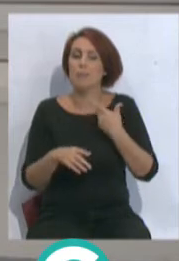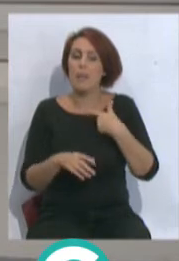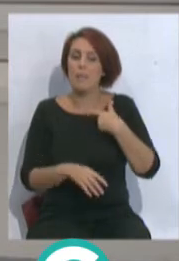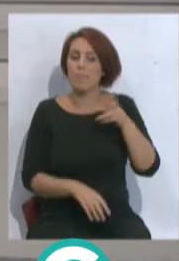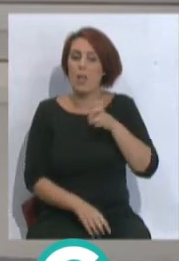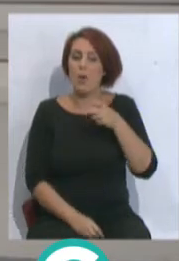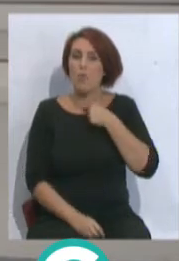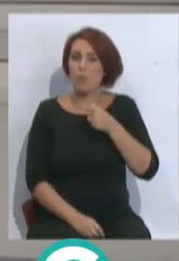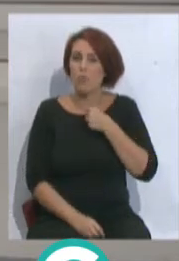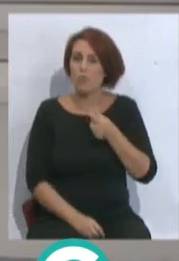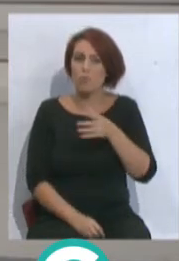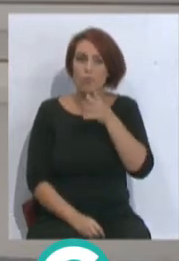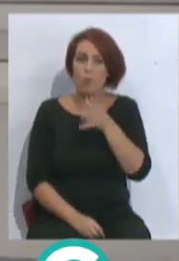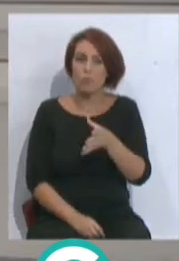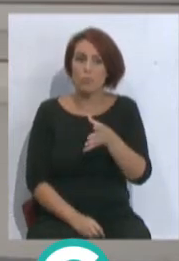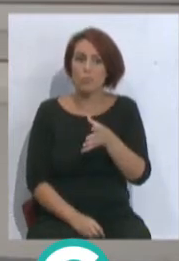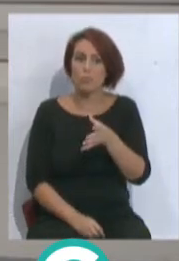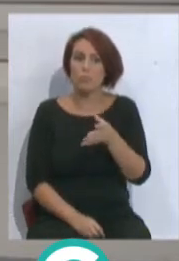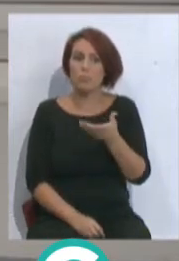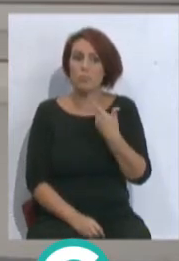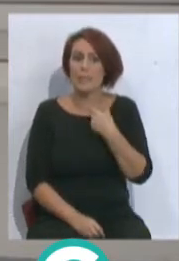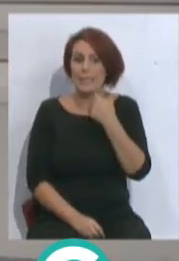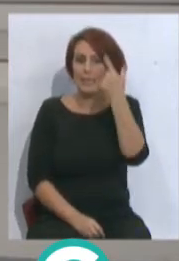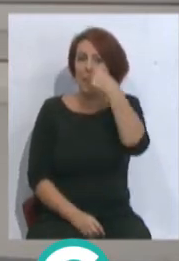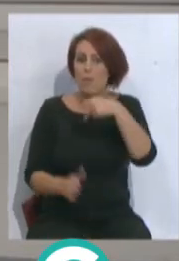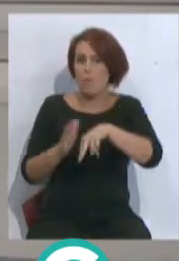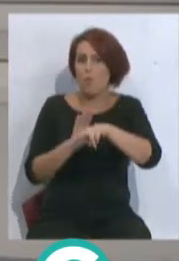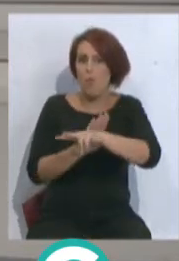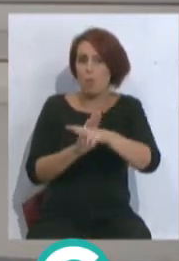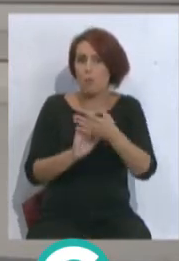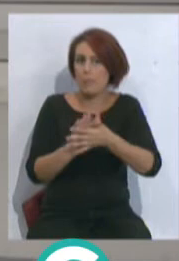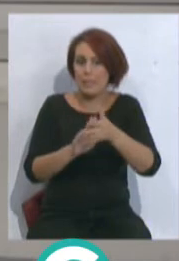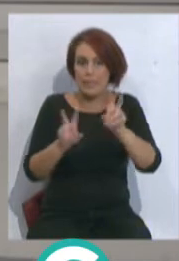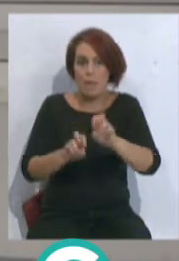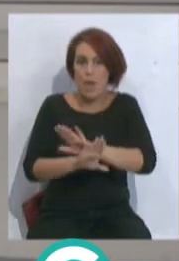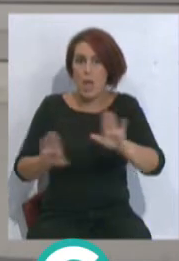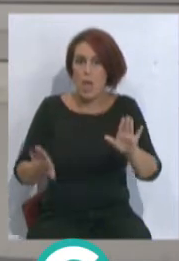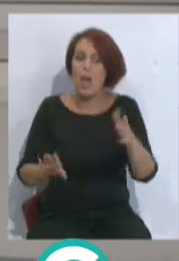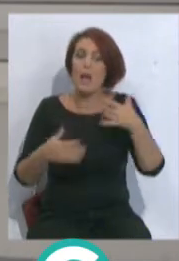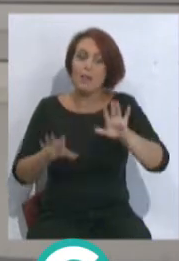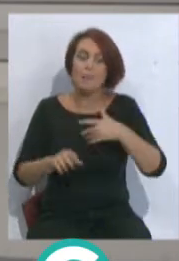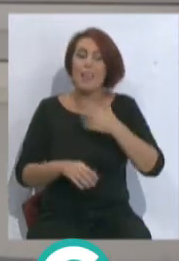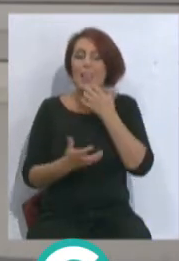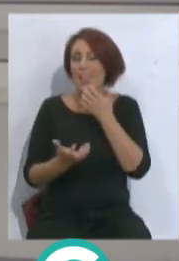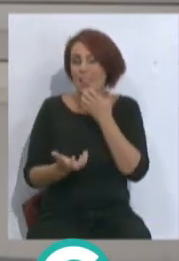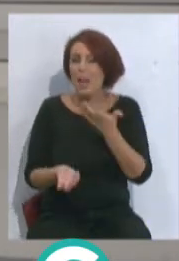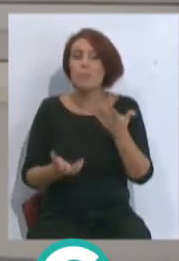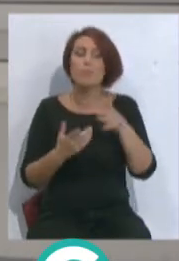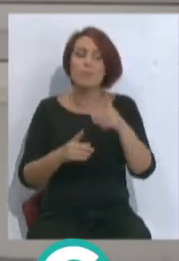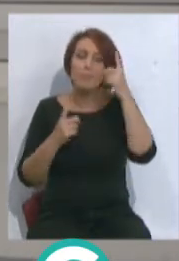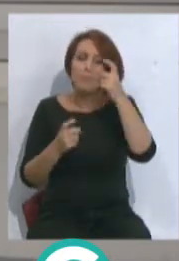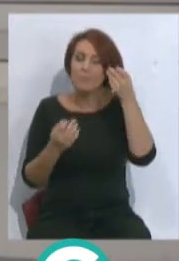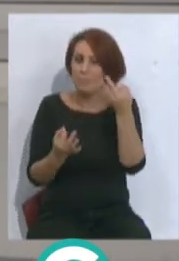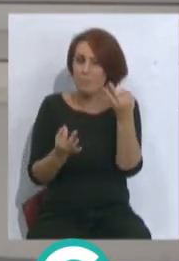al programa porque él entiende que se habla de fútbol. O sea, aunque estamos aquí con las bromas y esto, pero intentamos